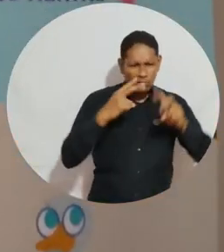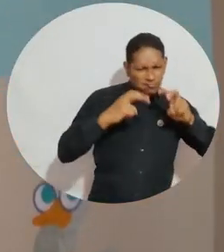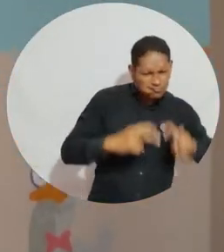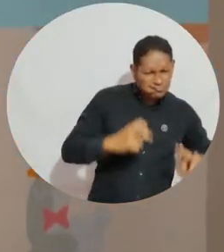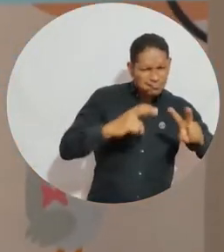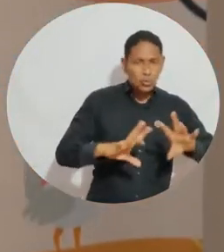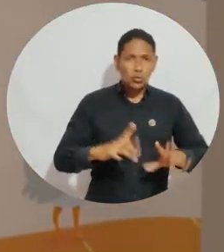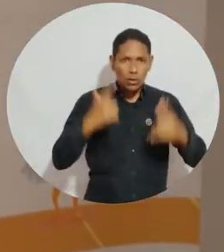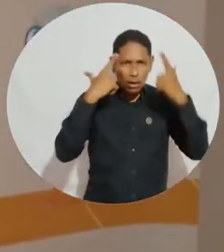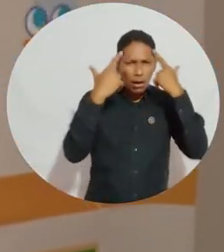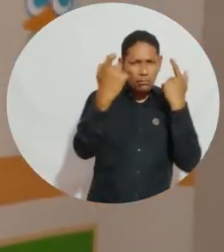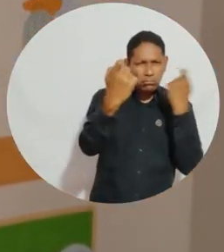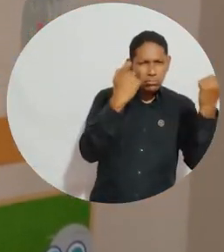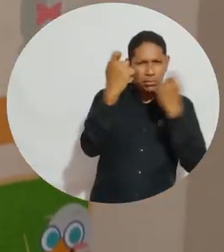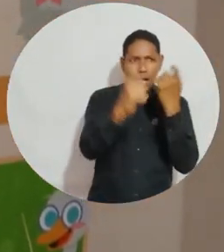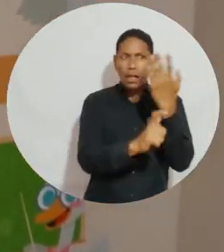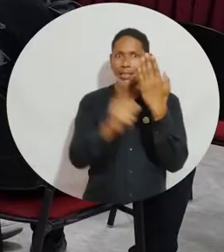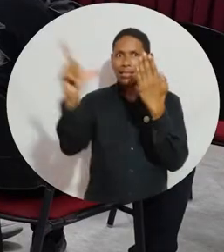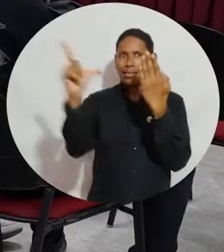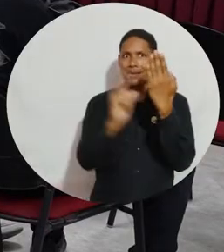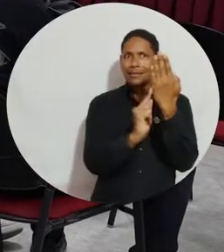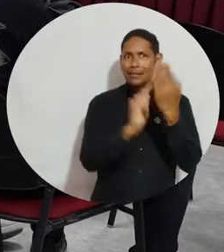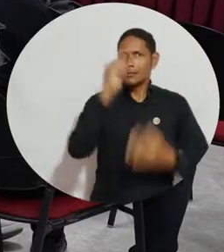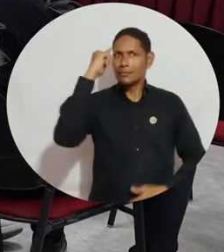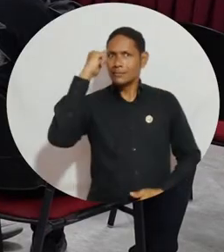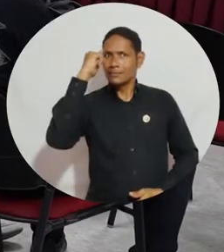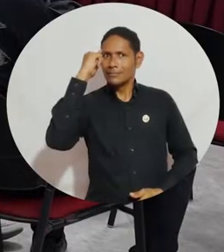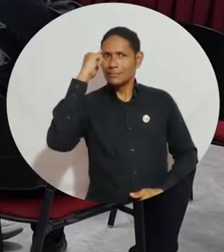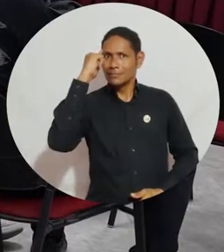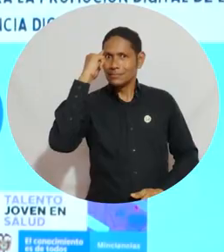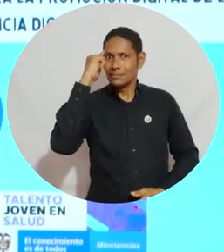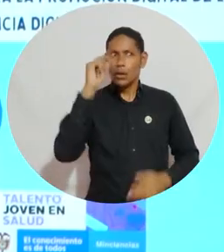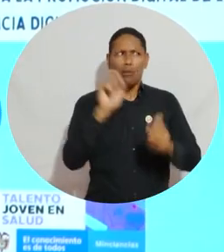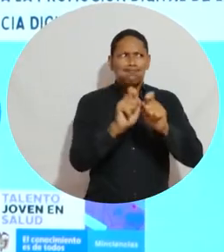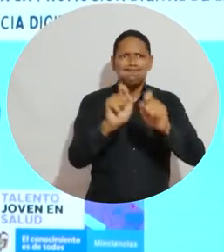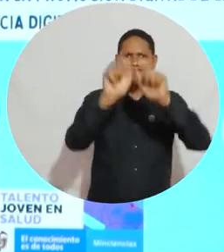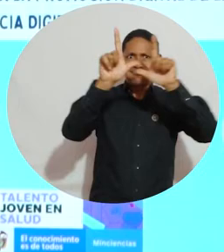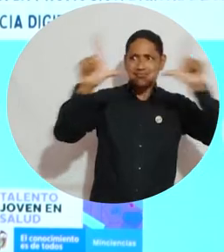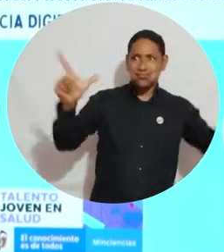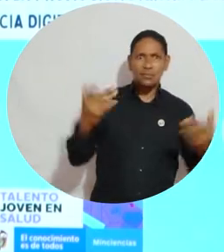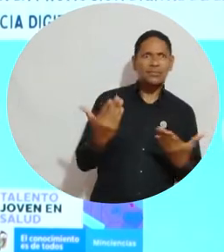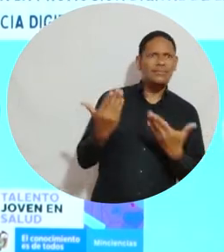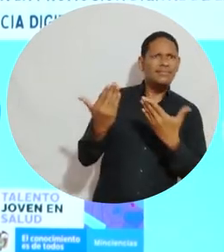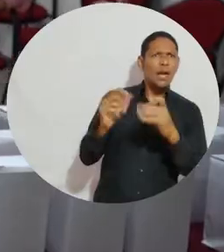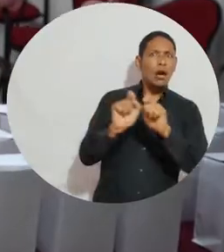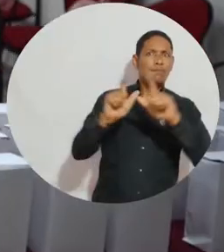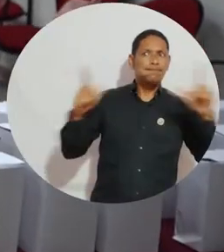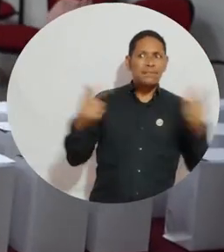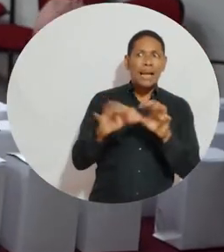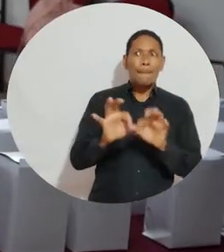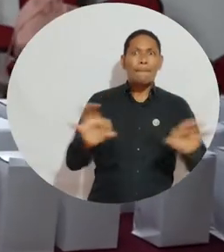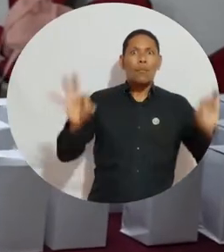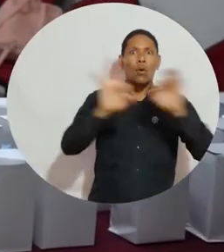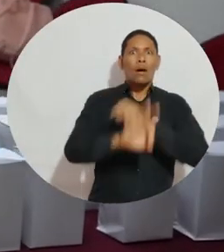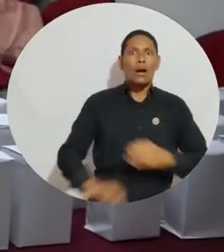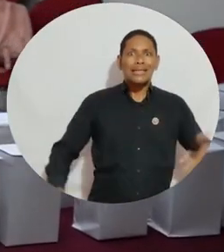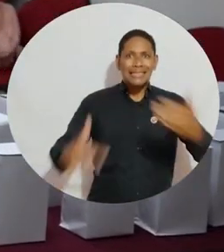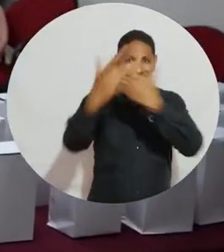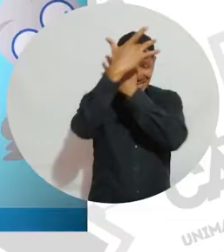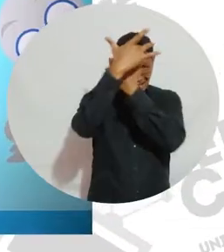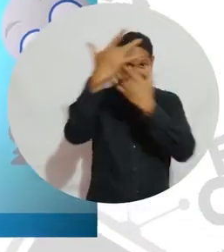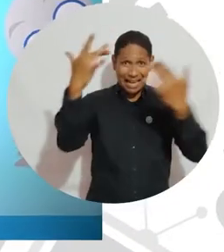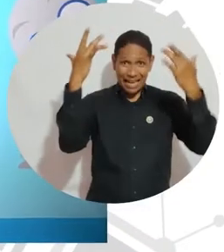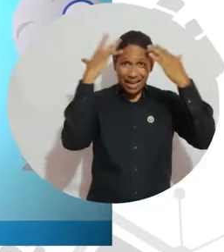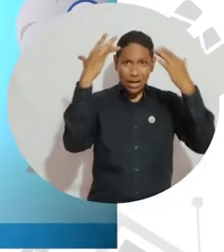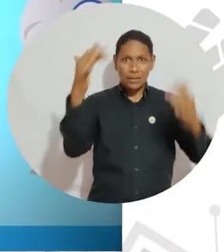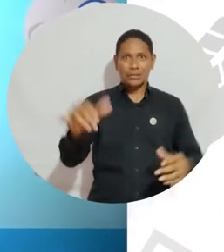dos años para ejecutar la estrategia Digitalmente, una propuesta que logró construir una plataforma digital para la promoción de la salud